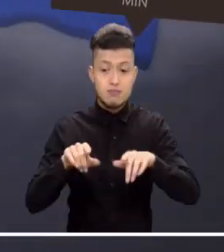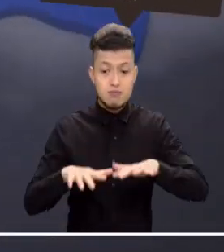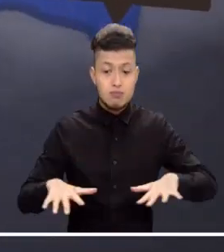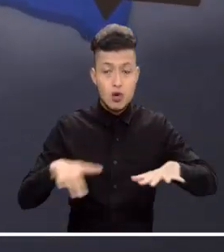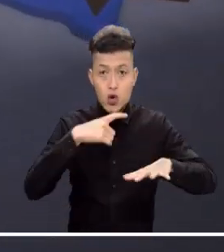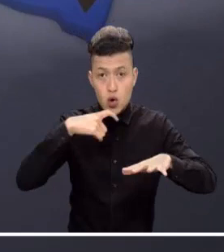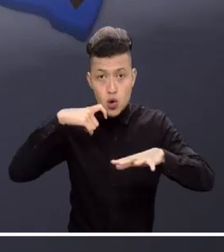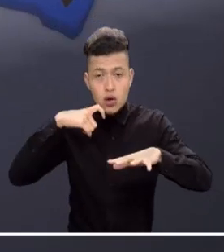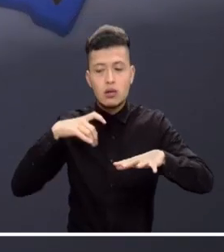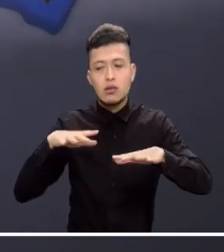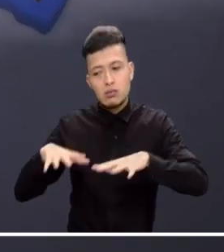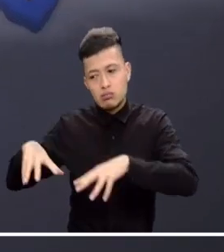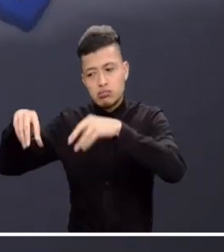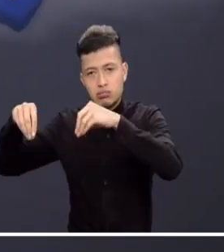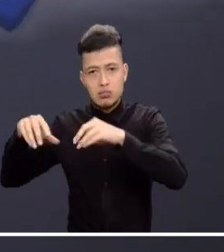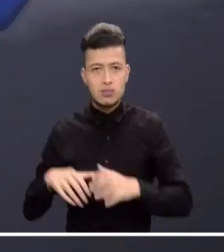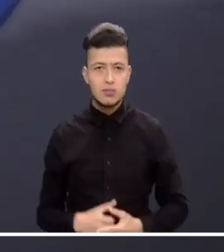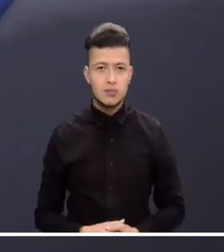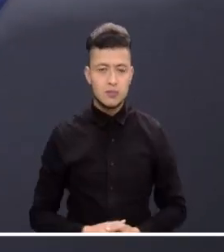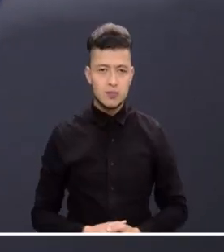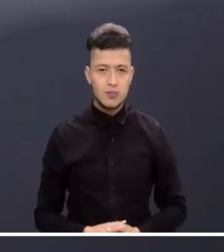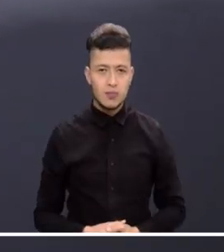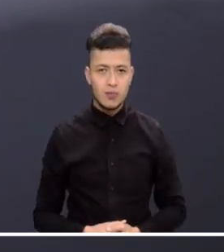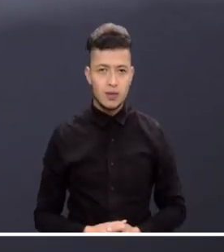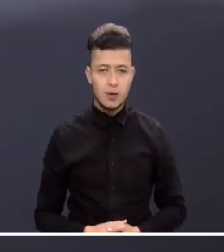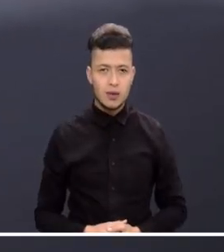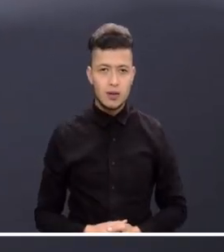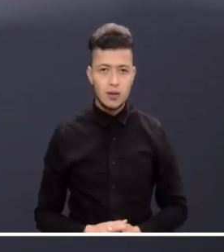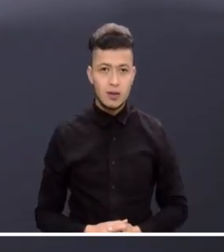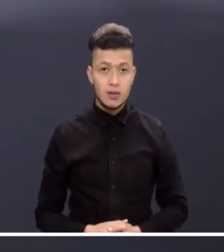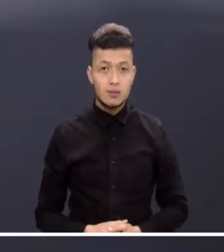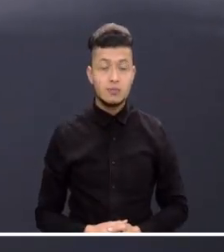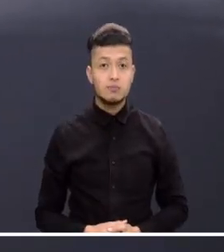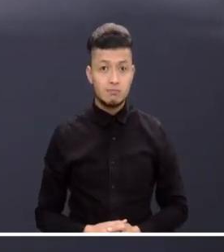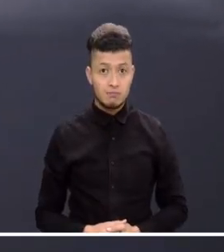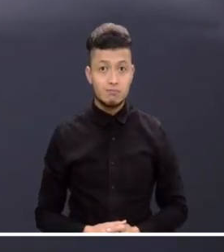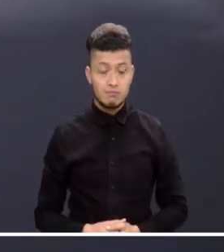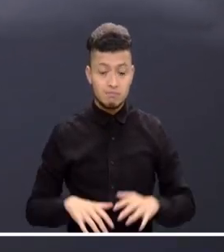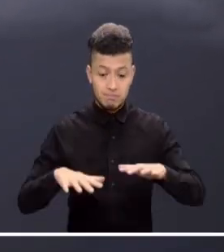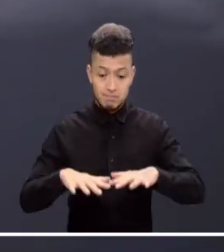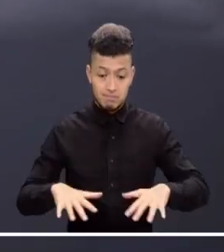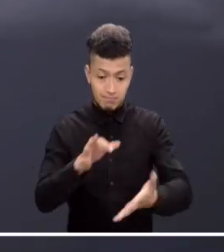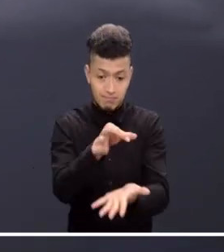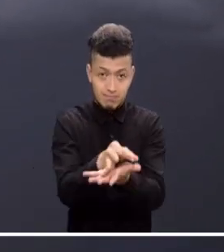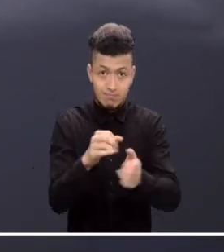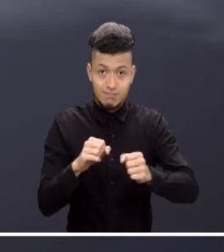Caquetá, Guaviare, Guainía y Putumayo. Por lo demás, se calcula tiempo seco en la Amazonía.